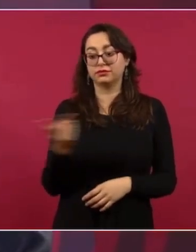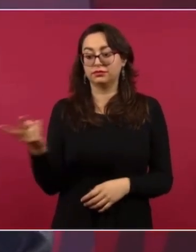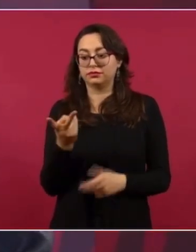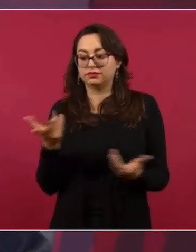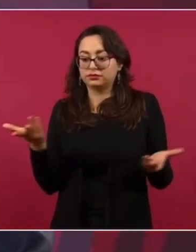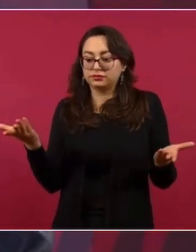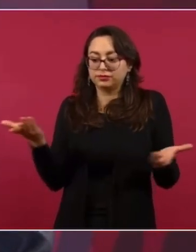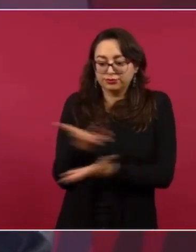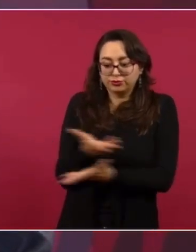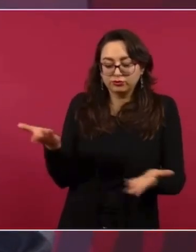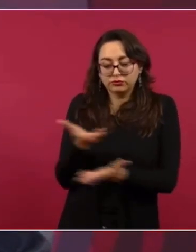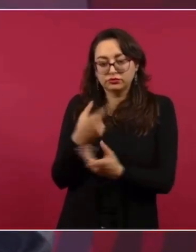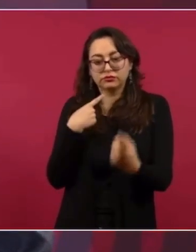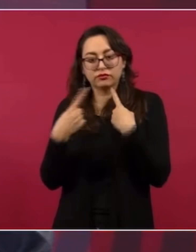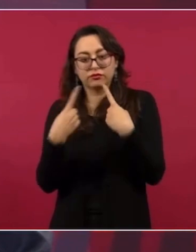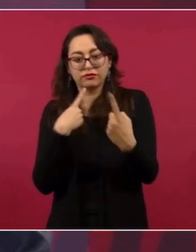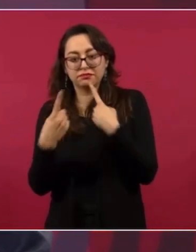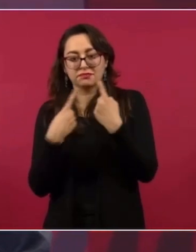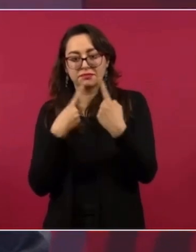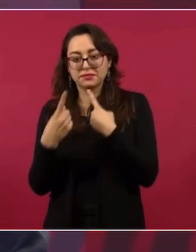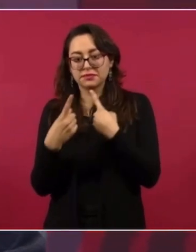del canal.